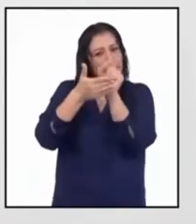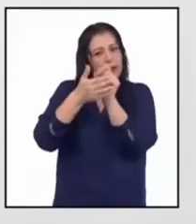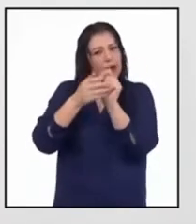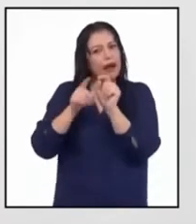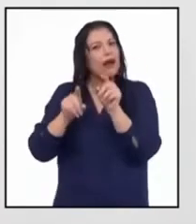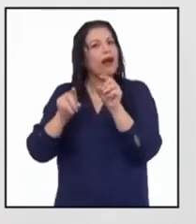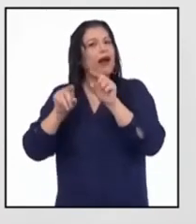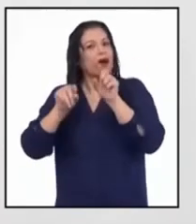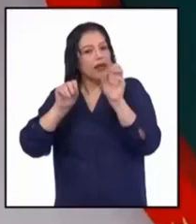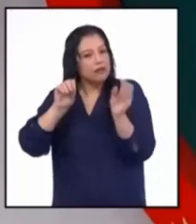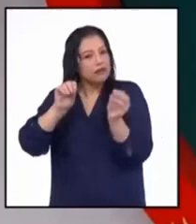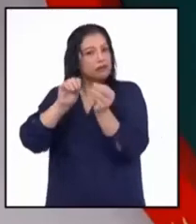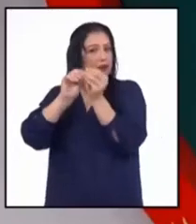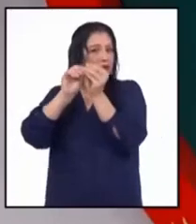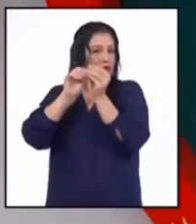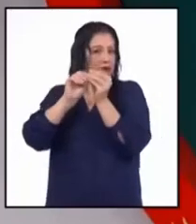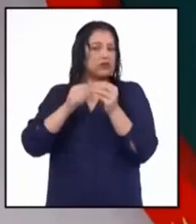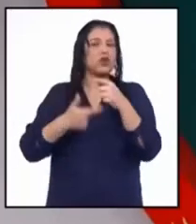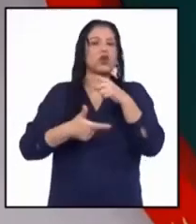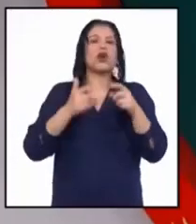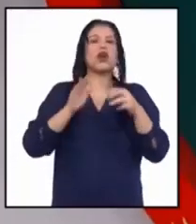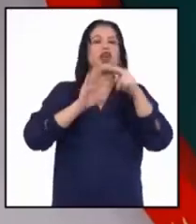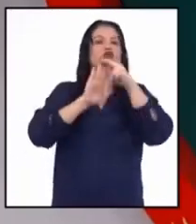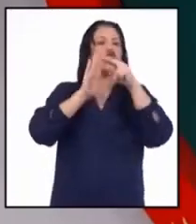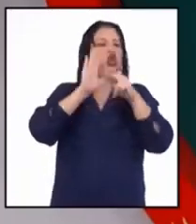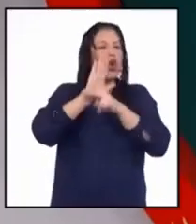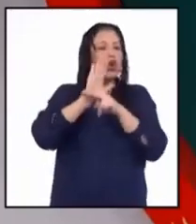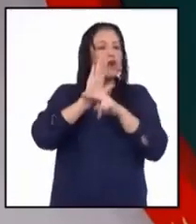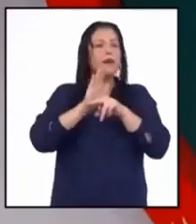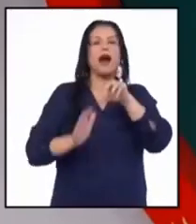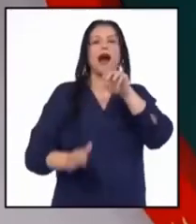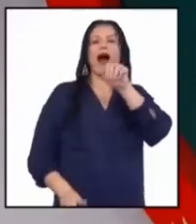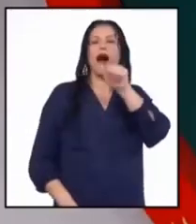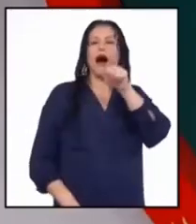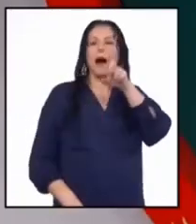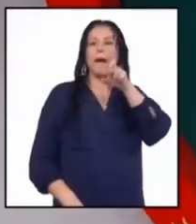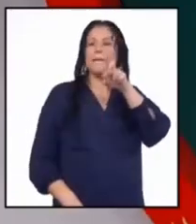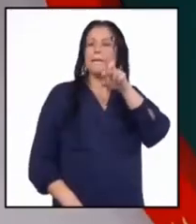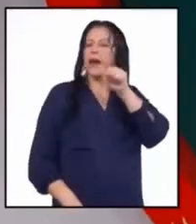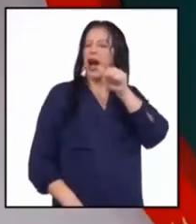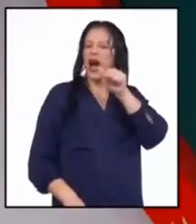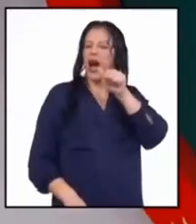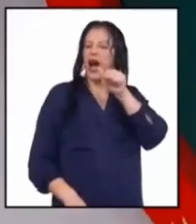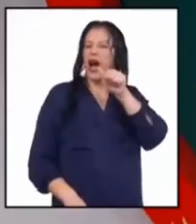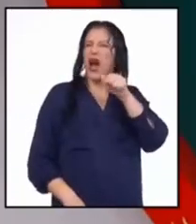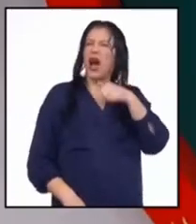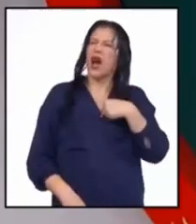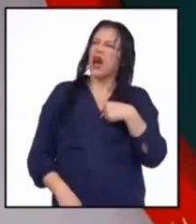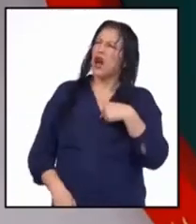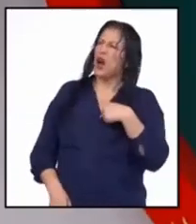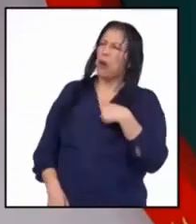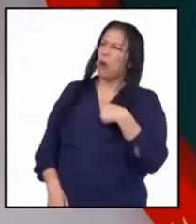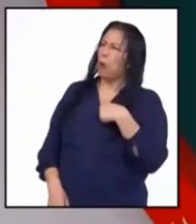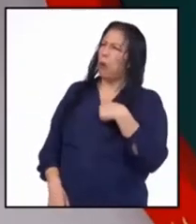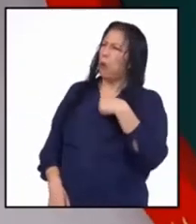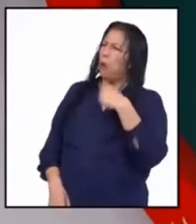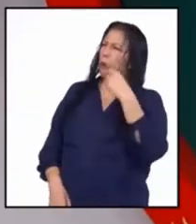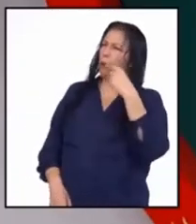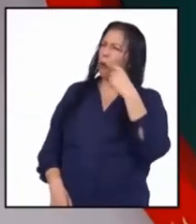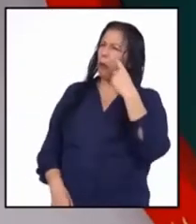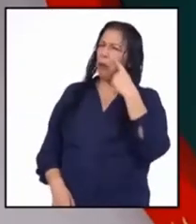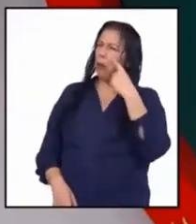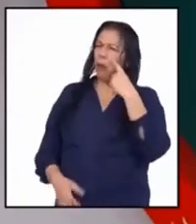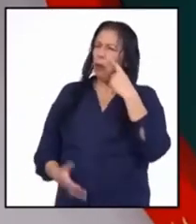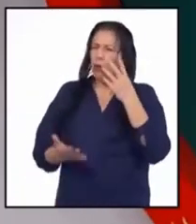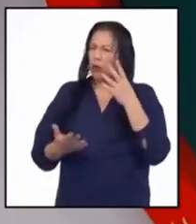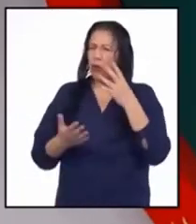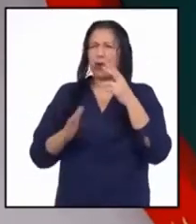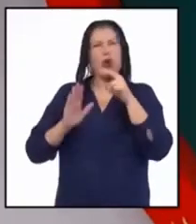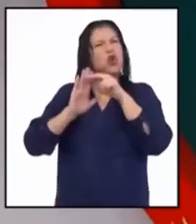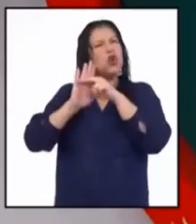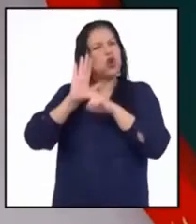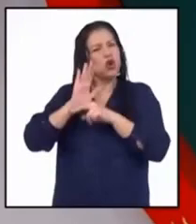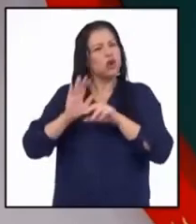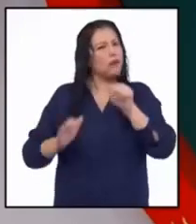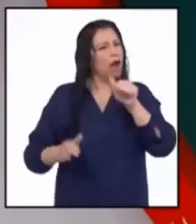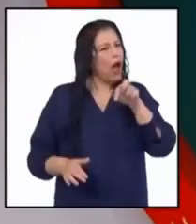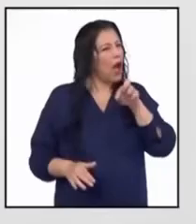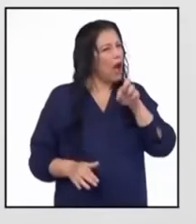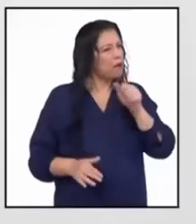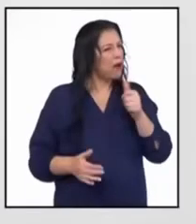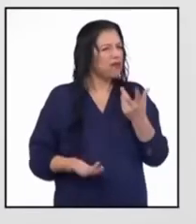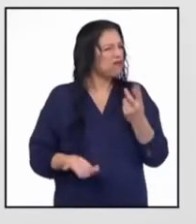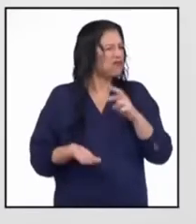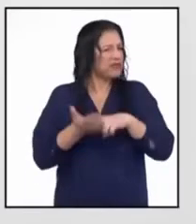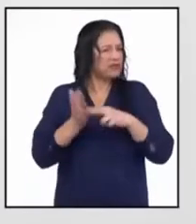normas APA. ¿Normas APA? He escuchado poco sobre eso, profesora. Pero por favor, usted díganos qué